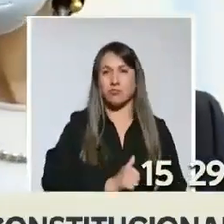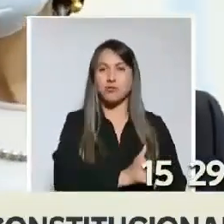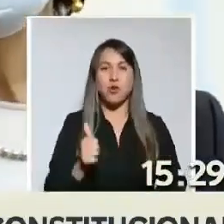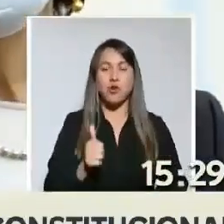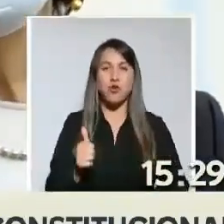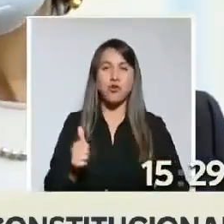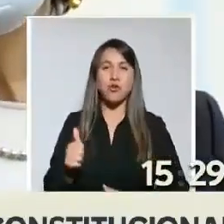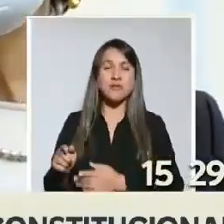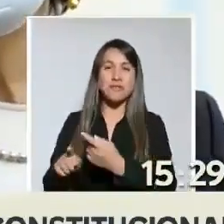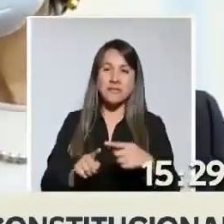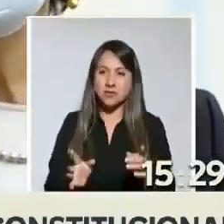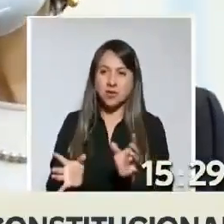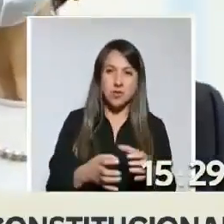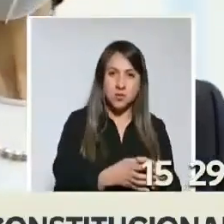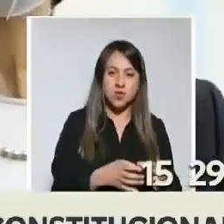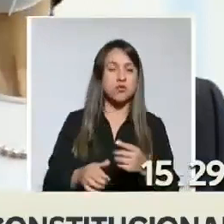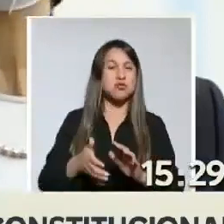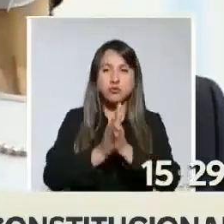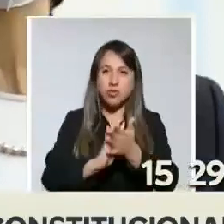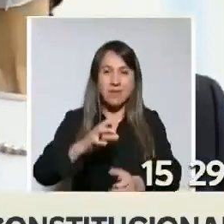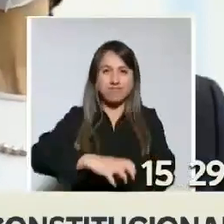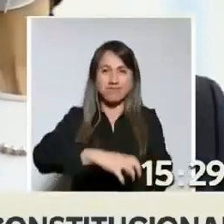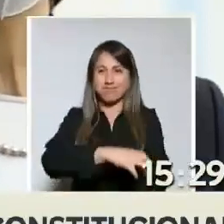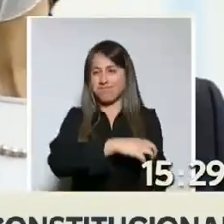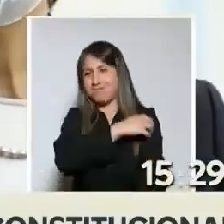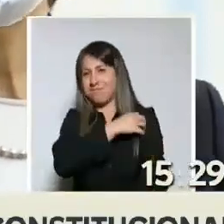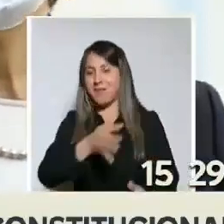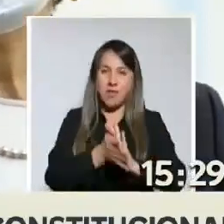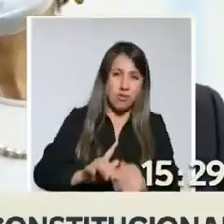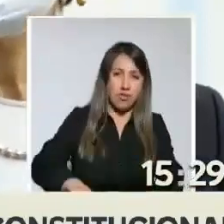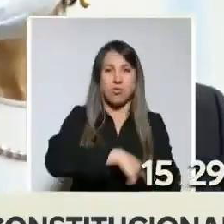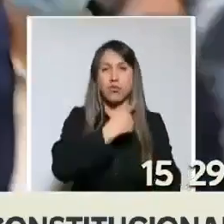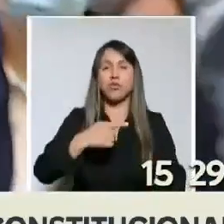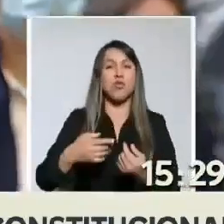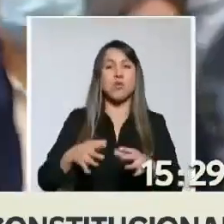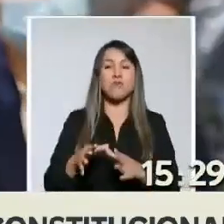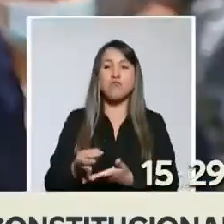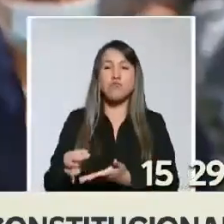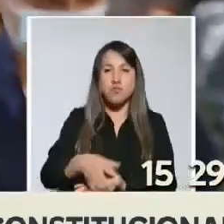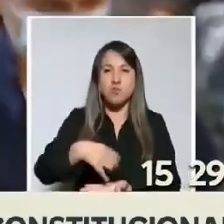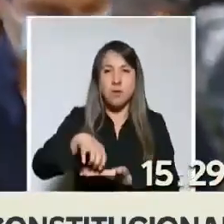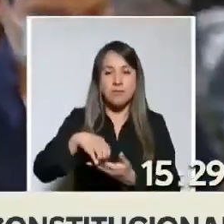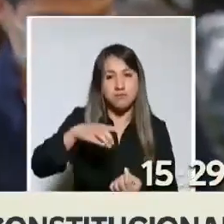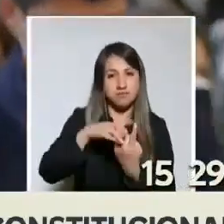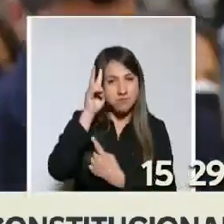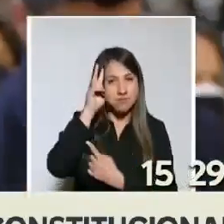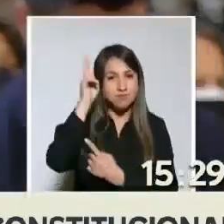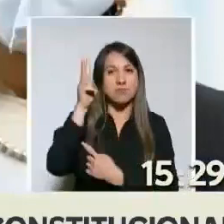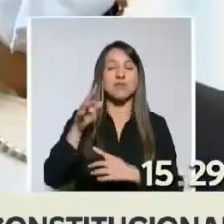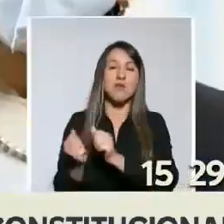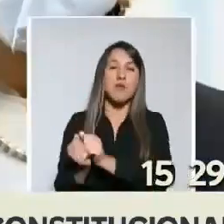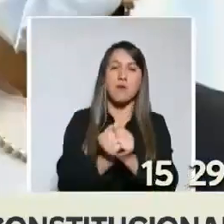sectores, para todas las regiones, para todos los pueblos y las naciones originarias que nos